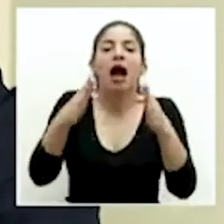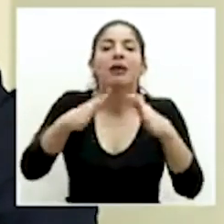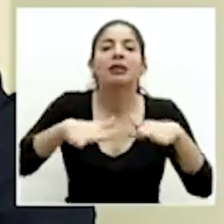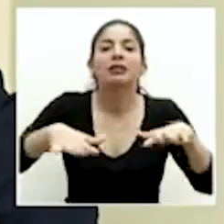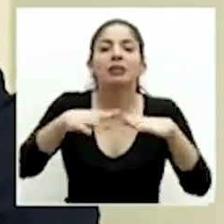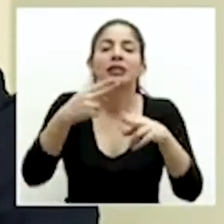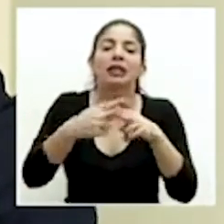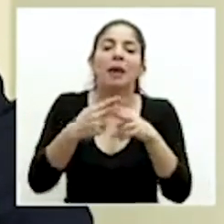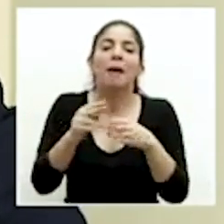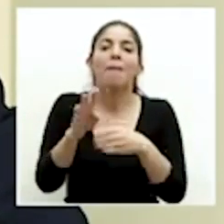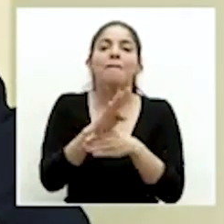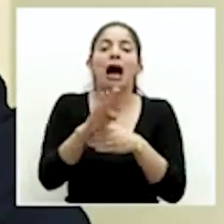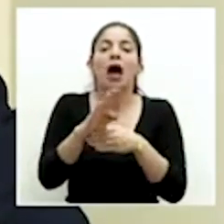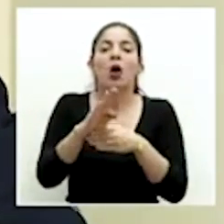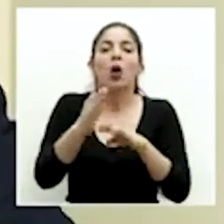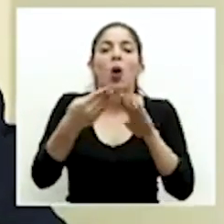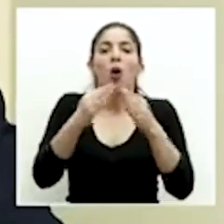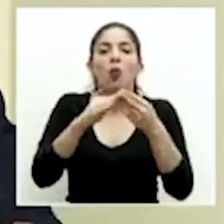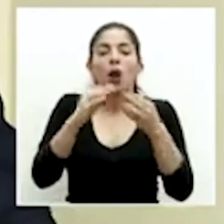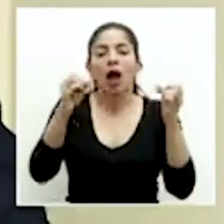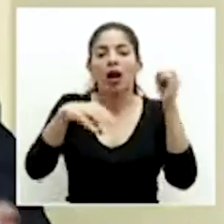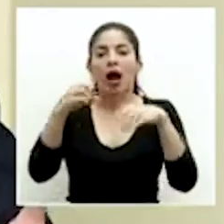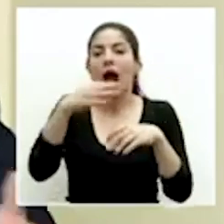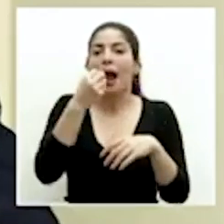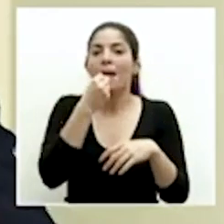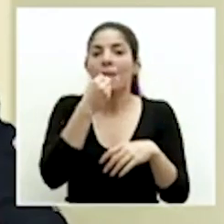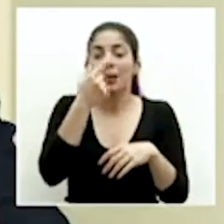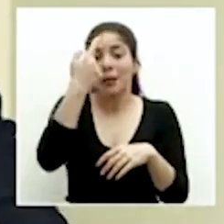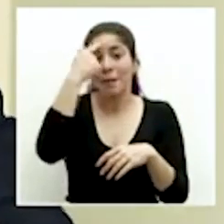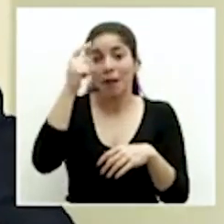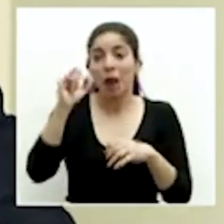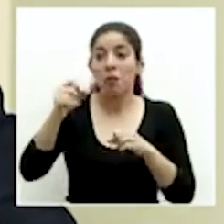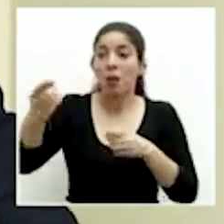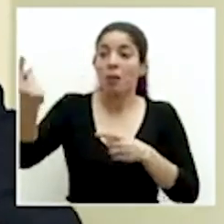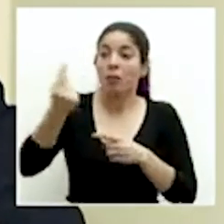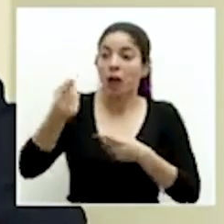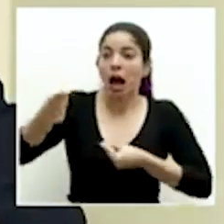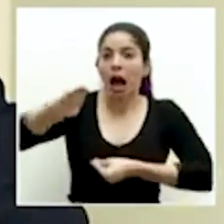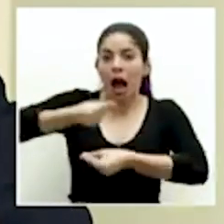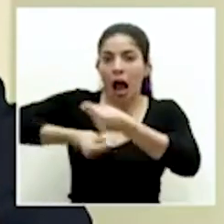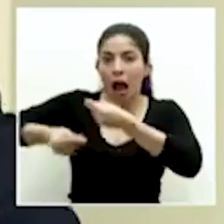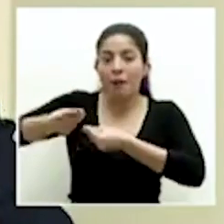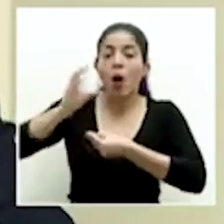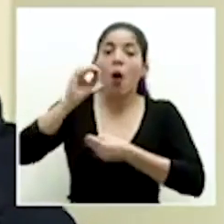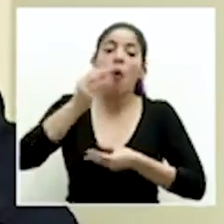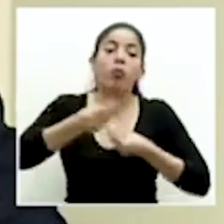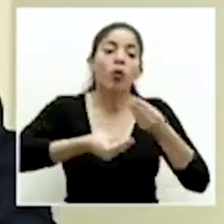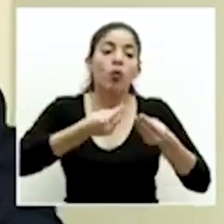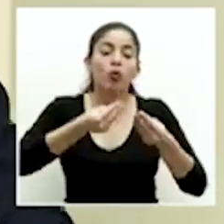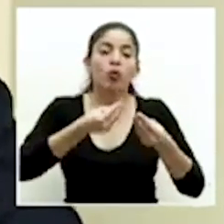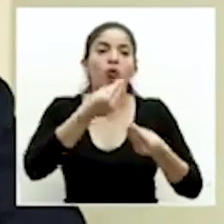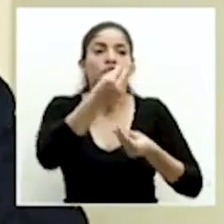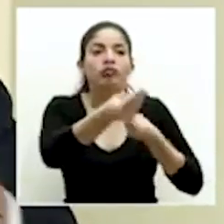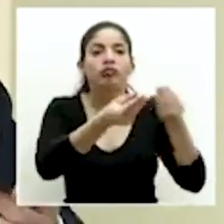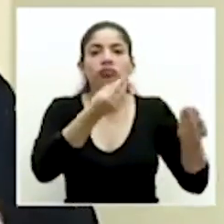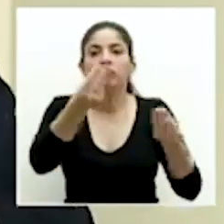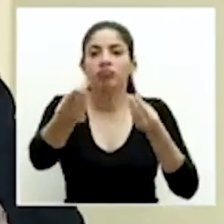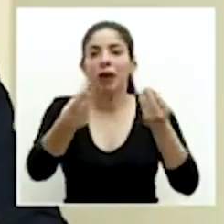llamado bancos comunales de alimentos, que permitan desde promover el canje o inclusive la colocación de productos para los